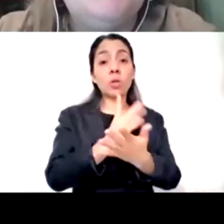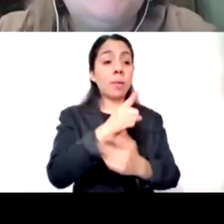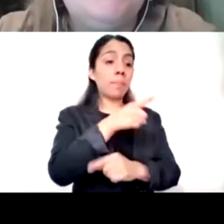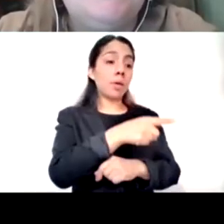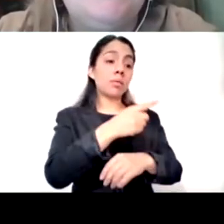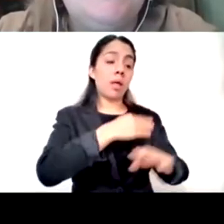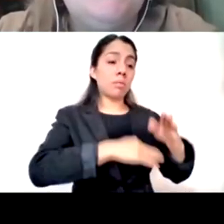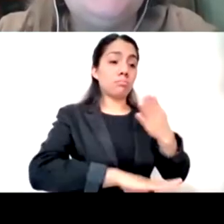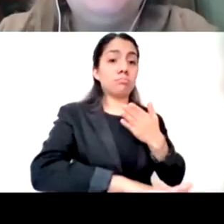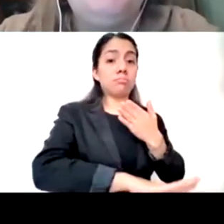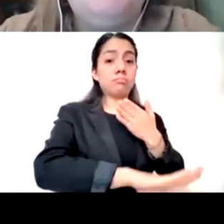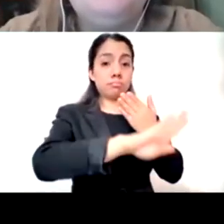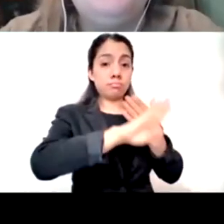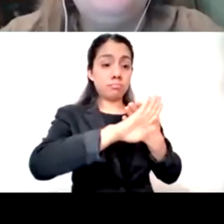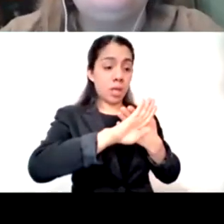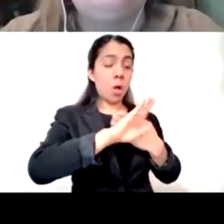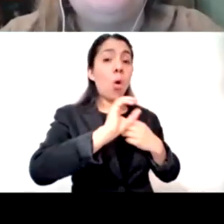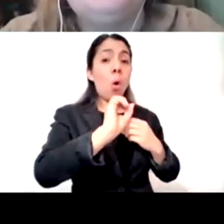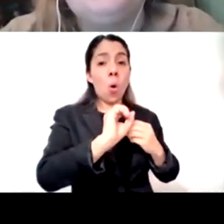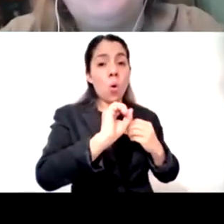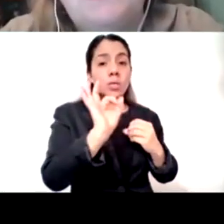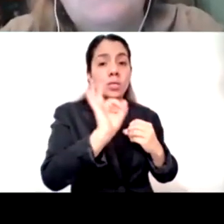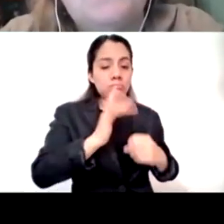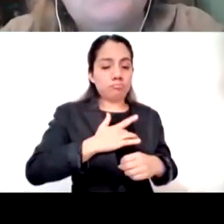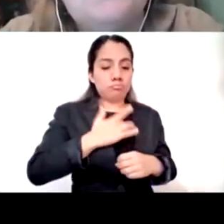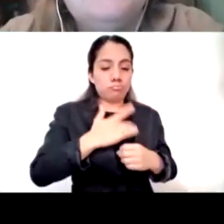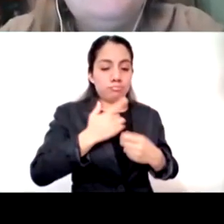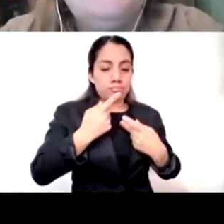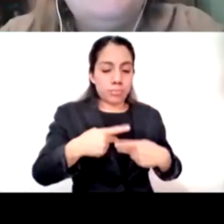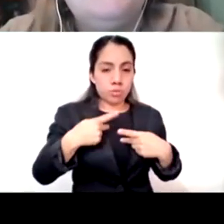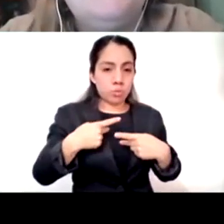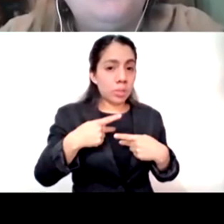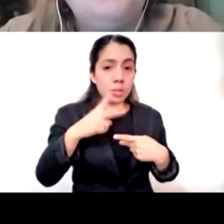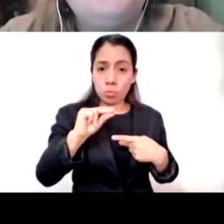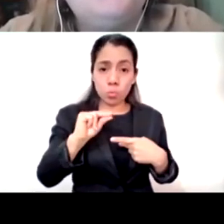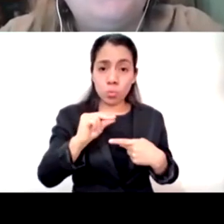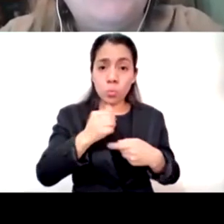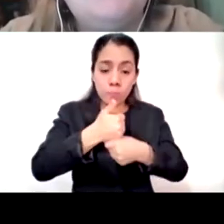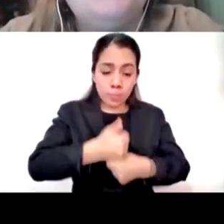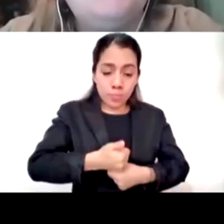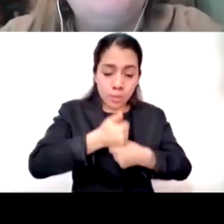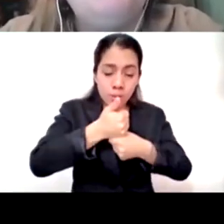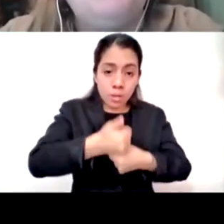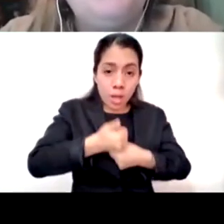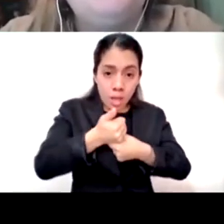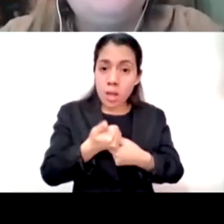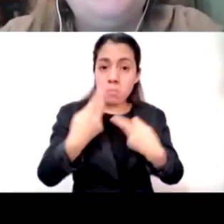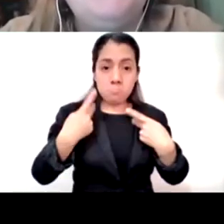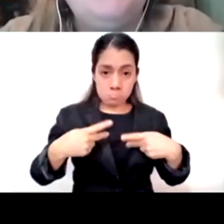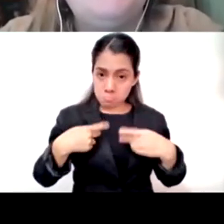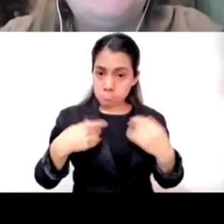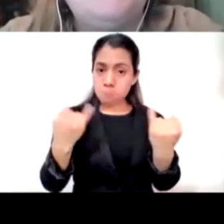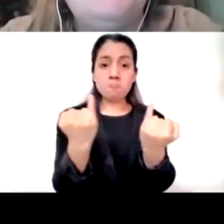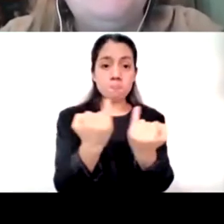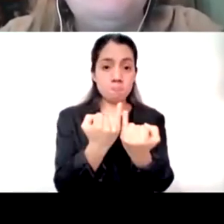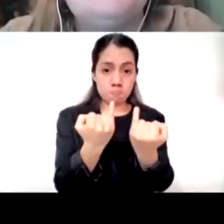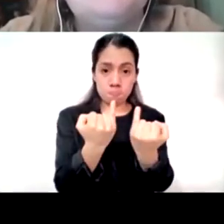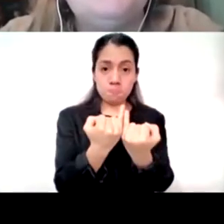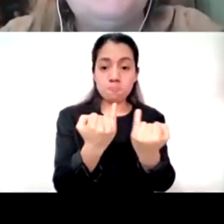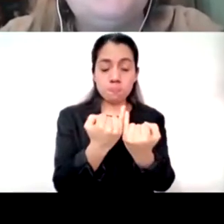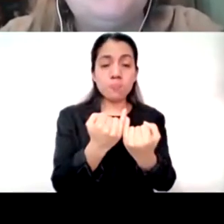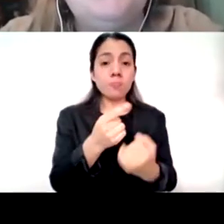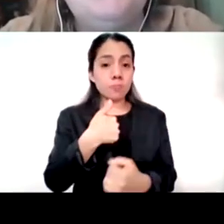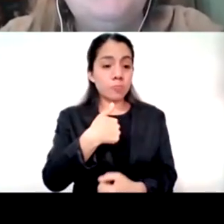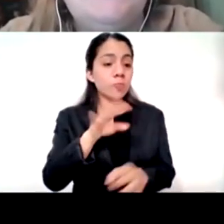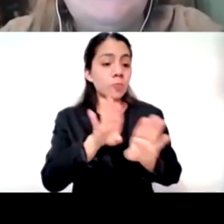sino que en el sufrimiento uno también es sujeto y como sujeto también puede construir alternativas